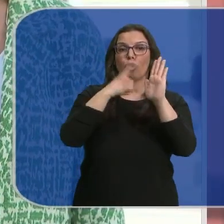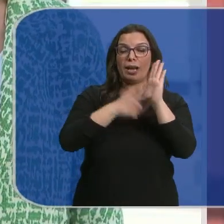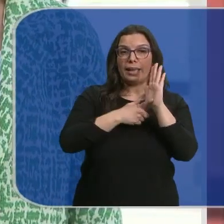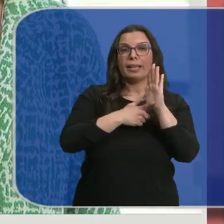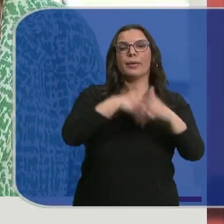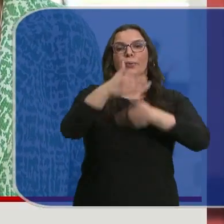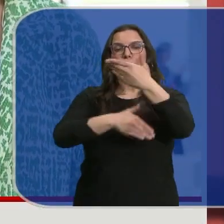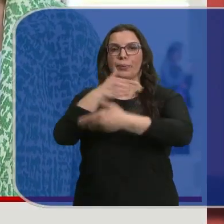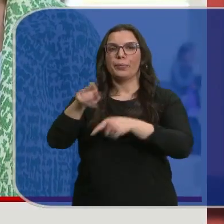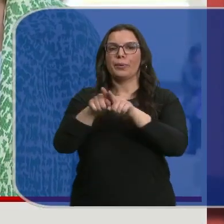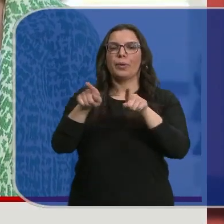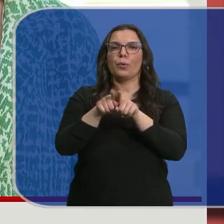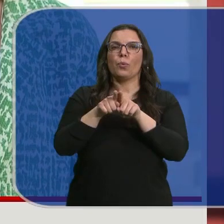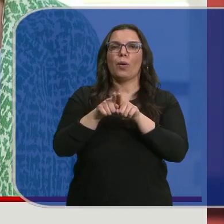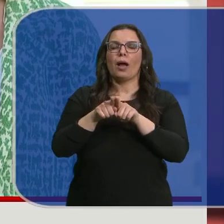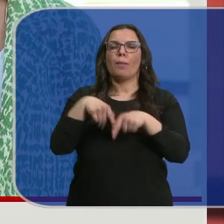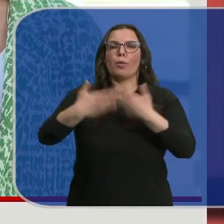procedimiento de urgencia. Sara Ayuso.